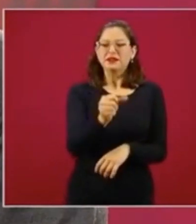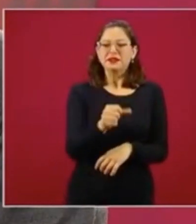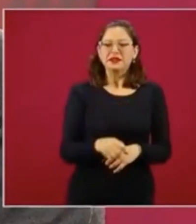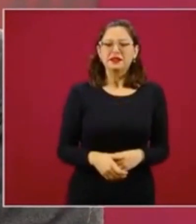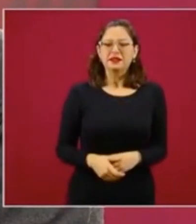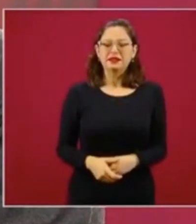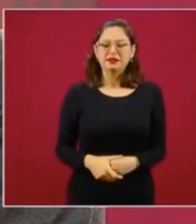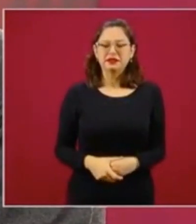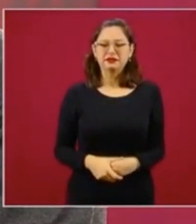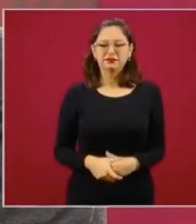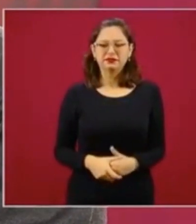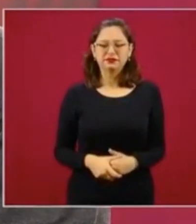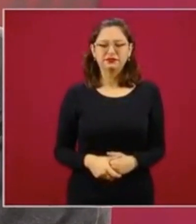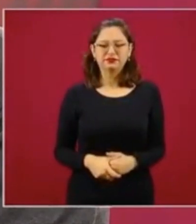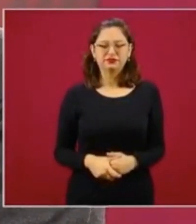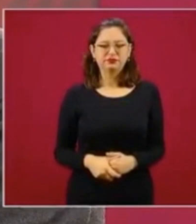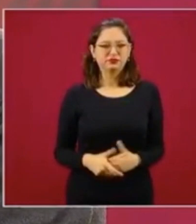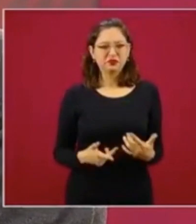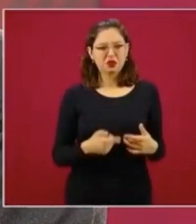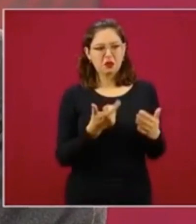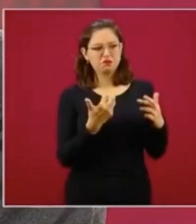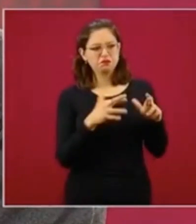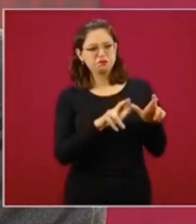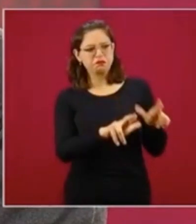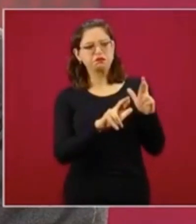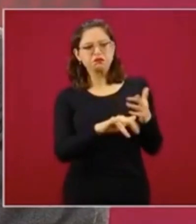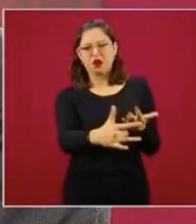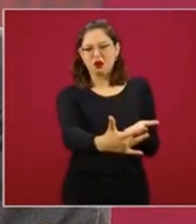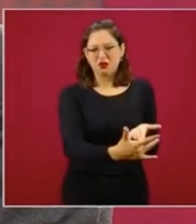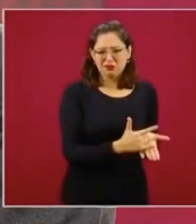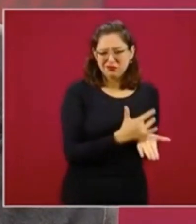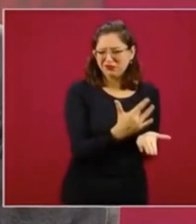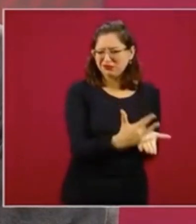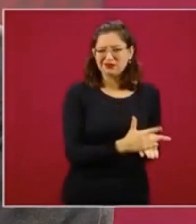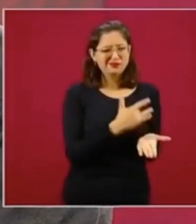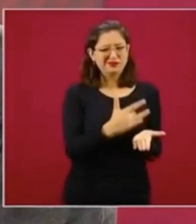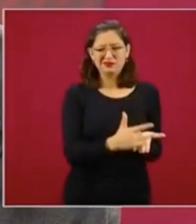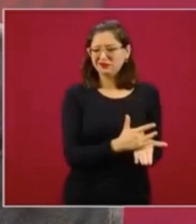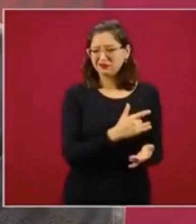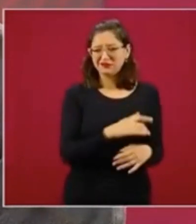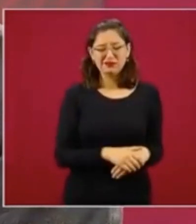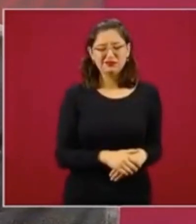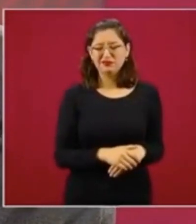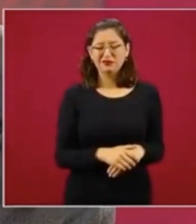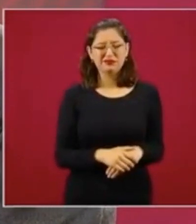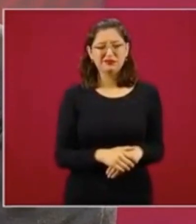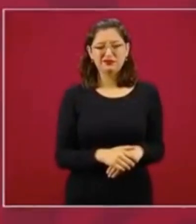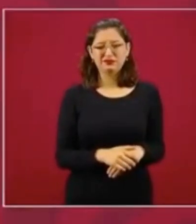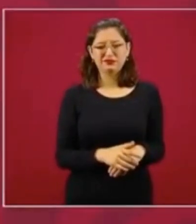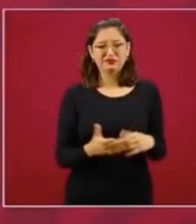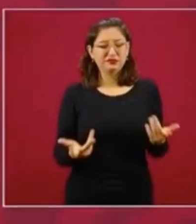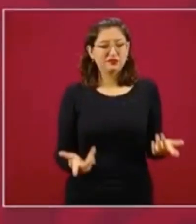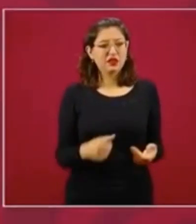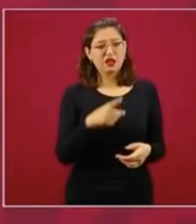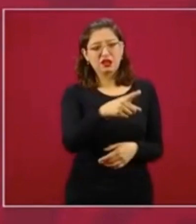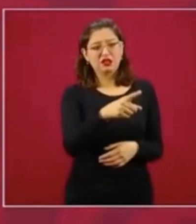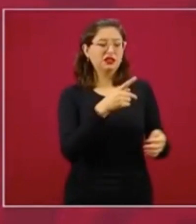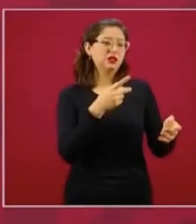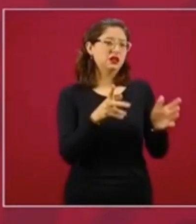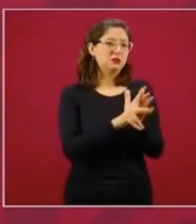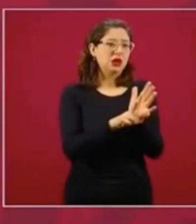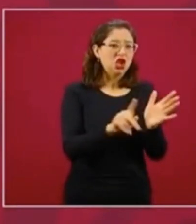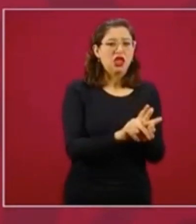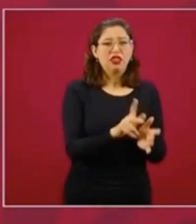potentados, no me ayudaron los dueños de los medios de información,